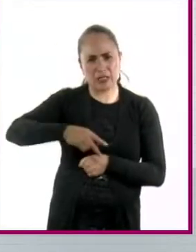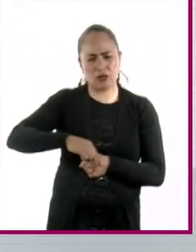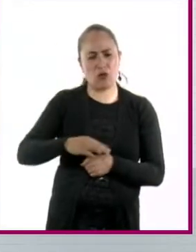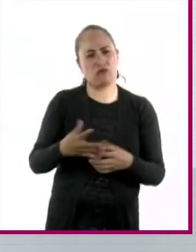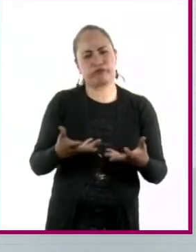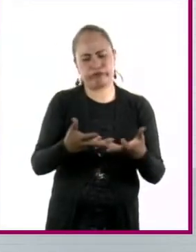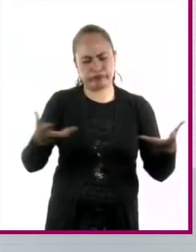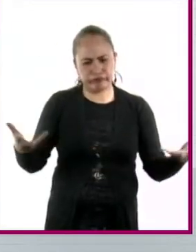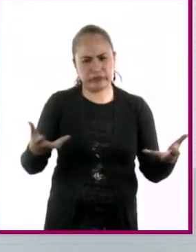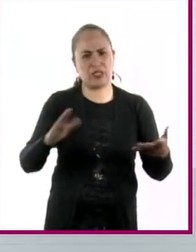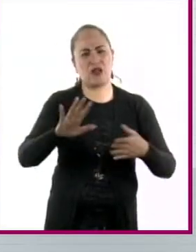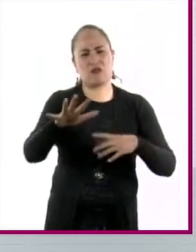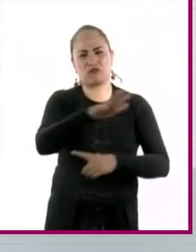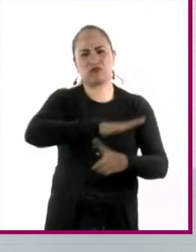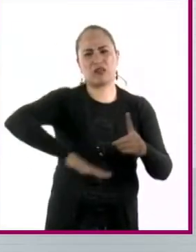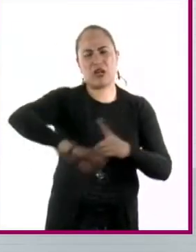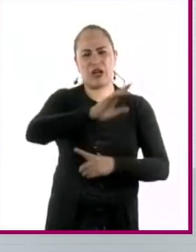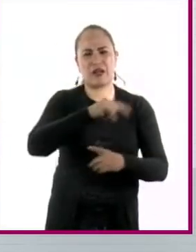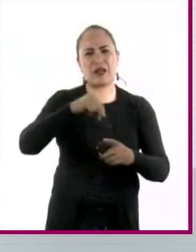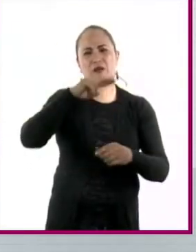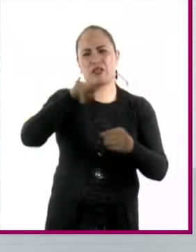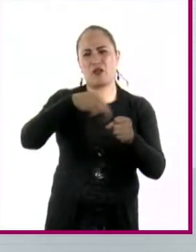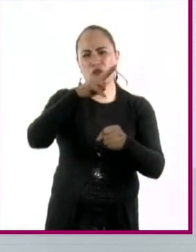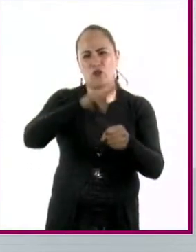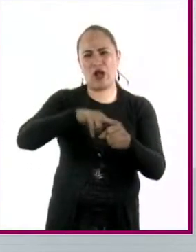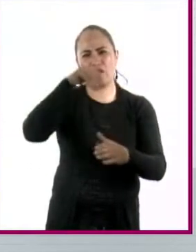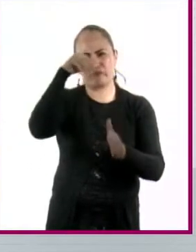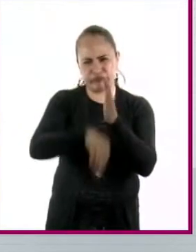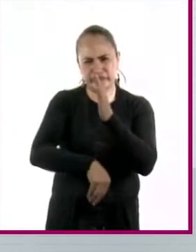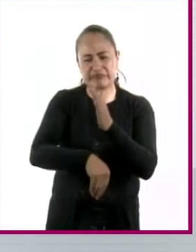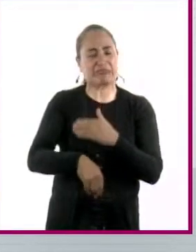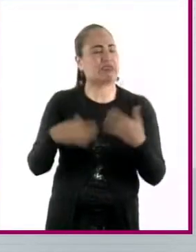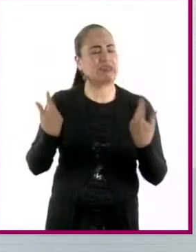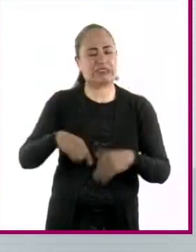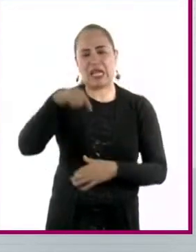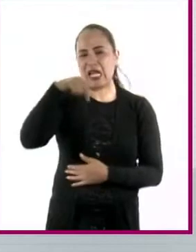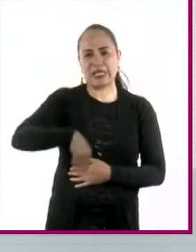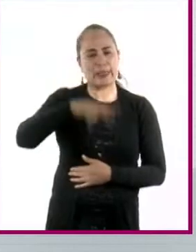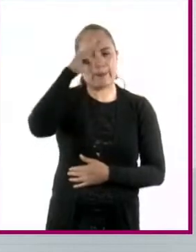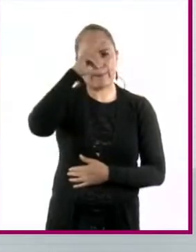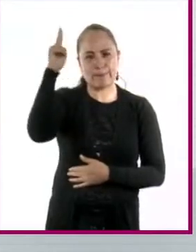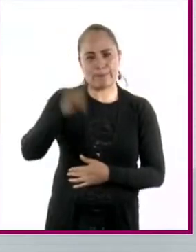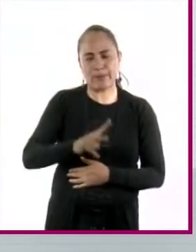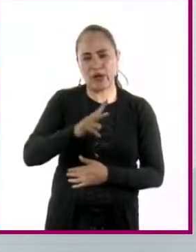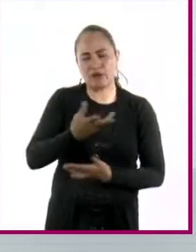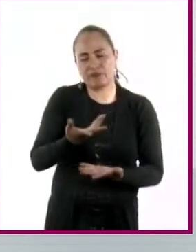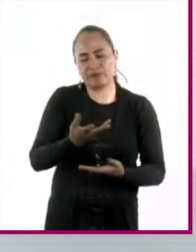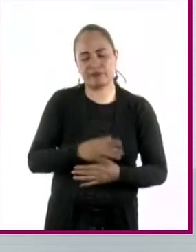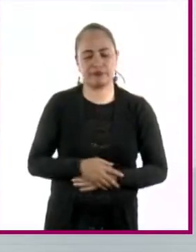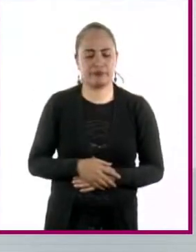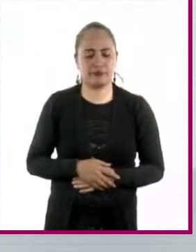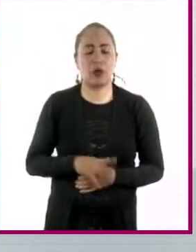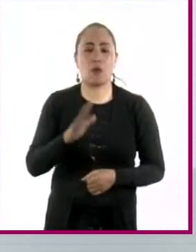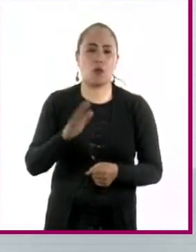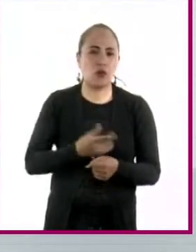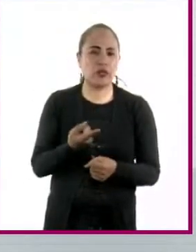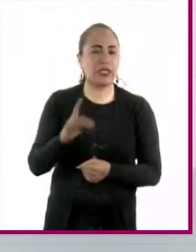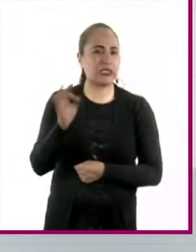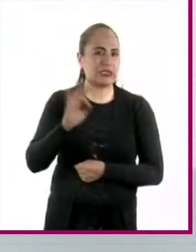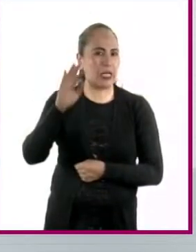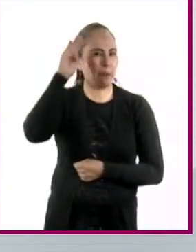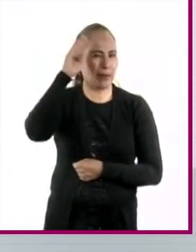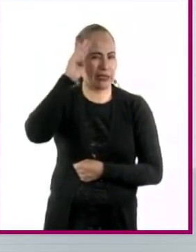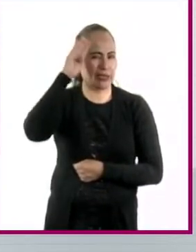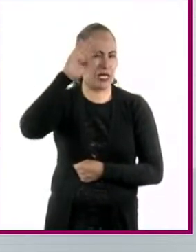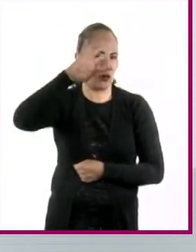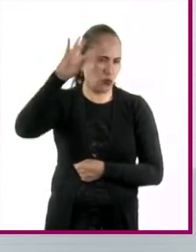ambiental que le hemos dirigido a México es enorme, precisamente por lo que creíamos que era tecnología y era